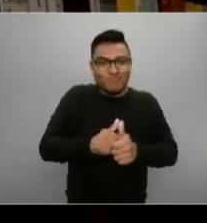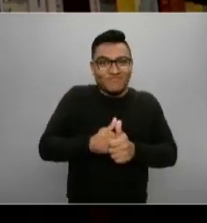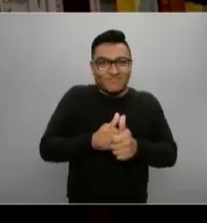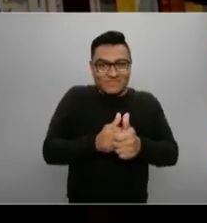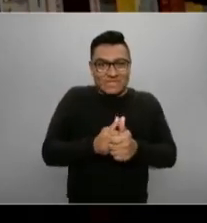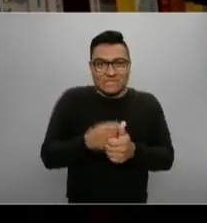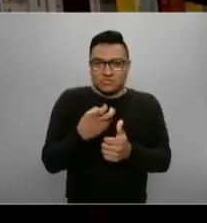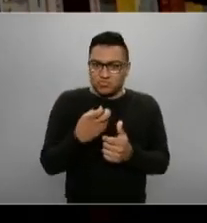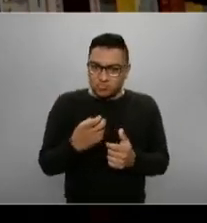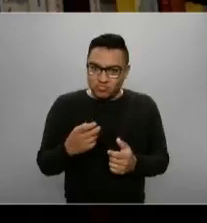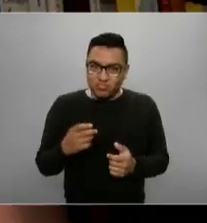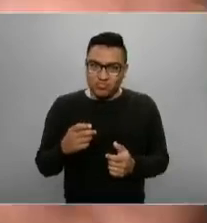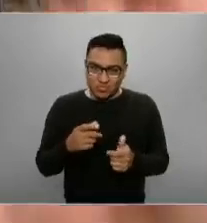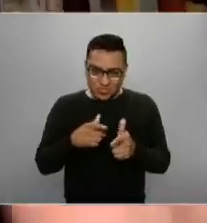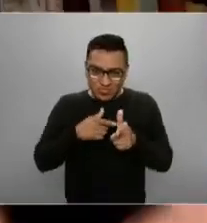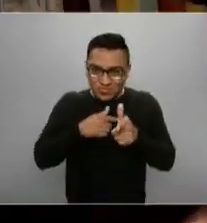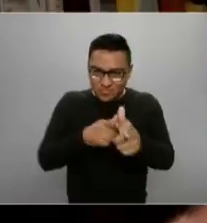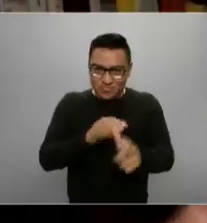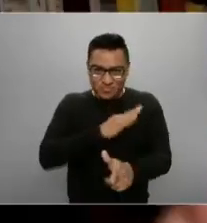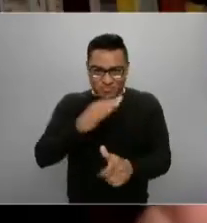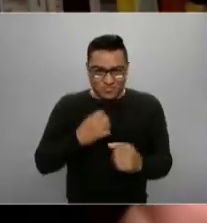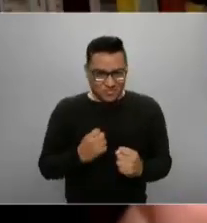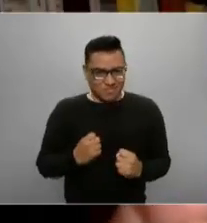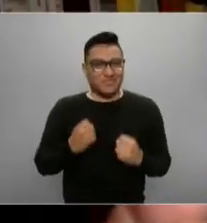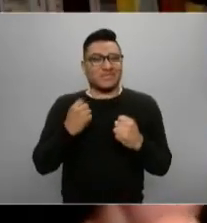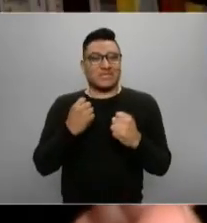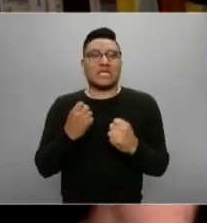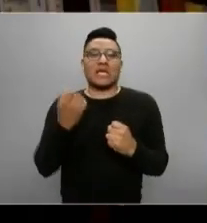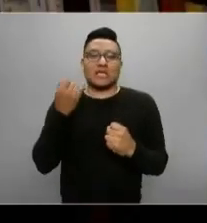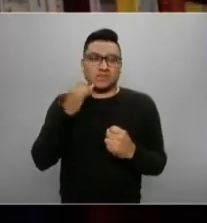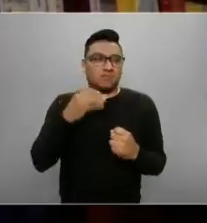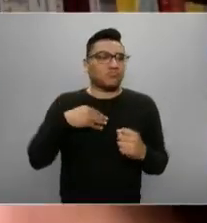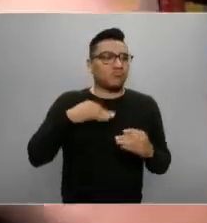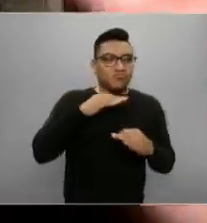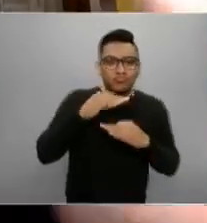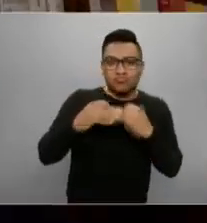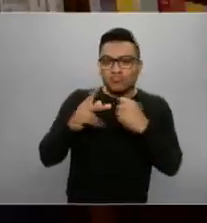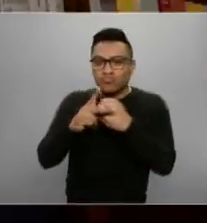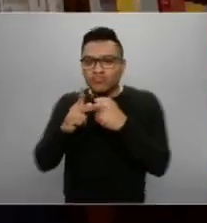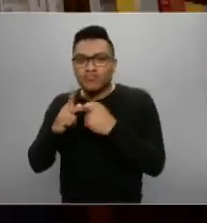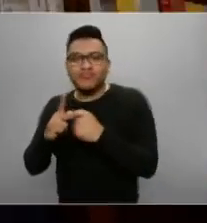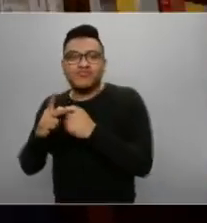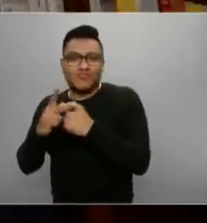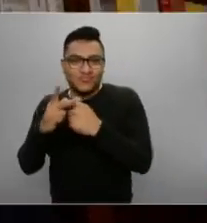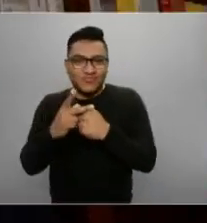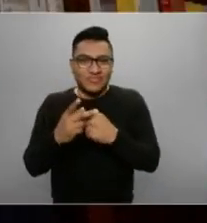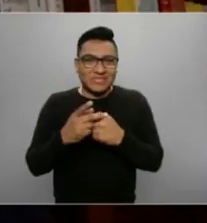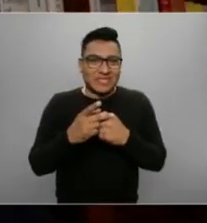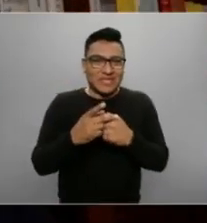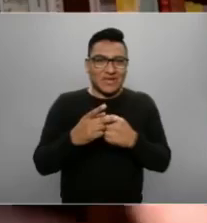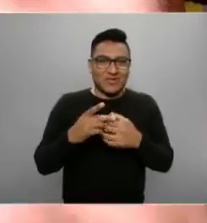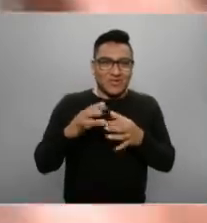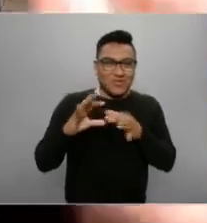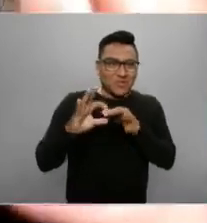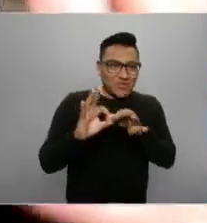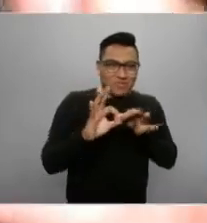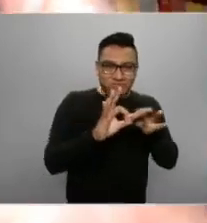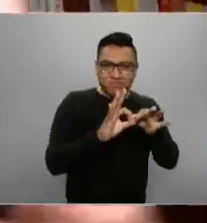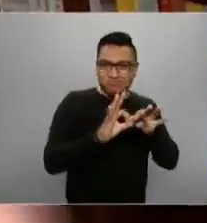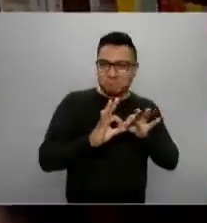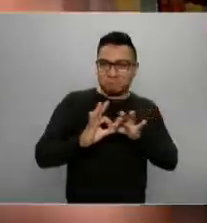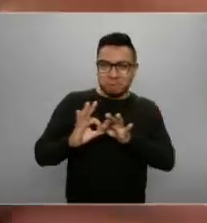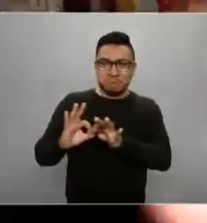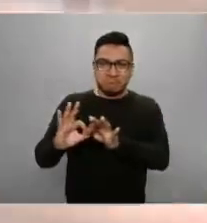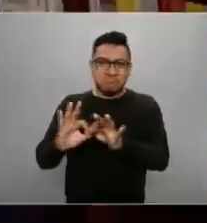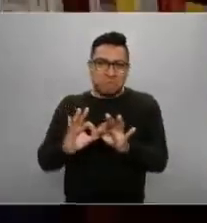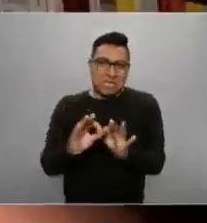todavía con más fuerza, para tratar de coordinar los esfuerzos y tratar de que efectivamente se lograra que no hubiera